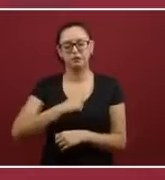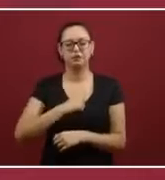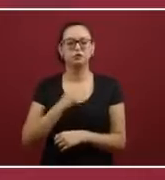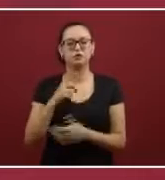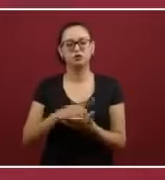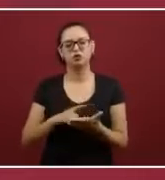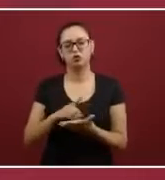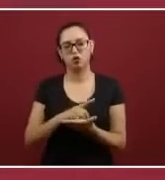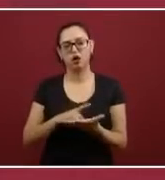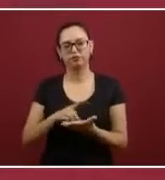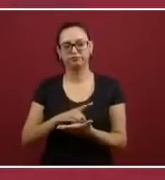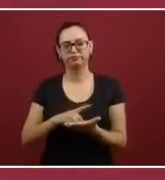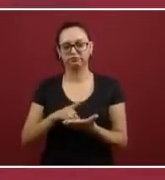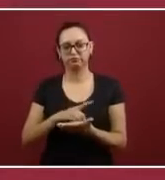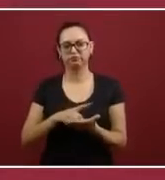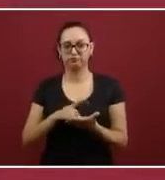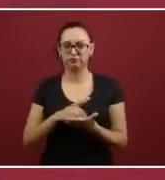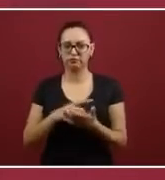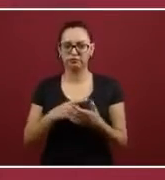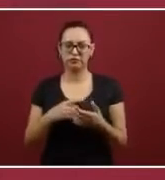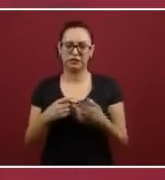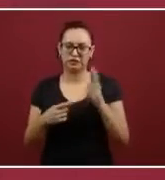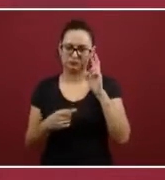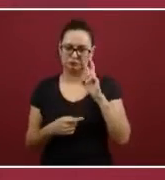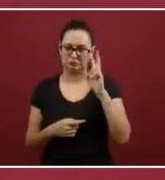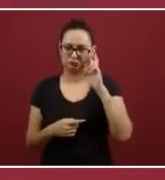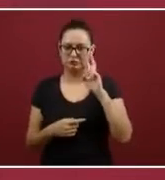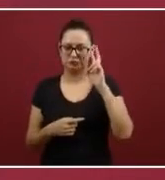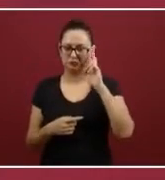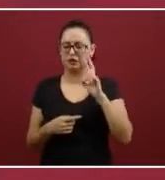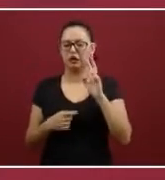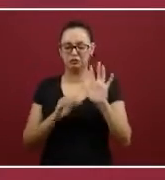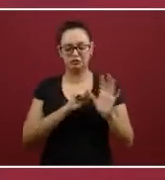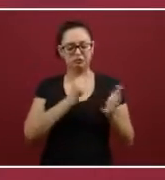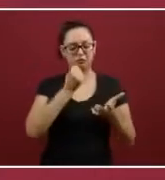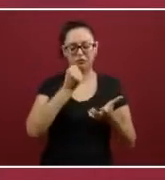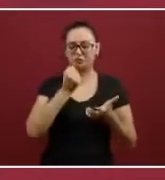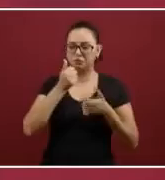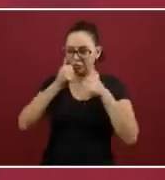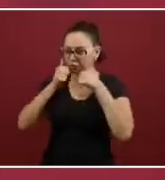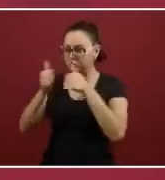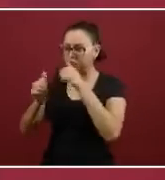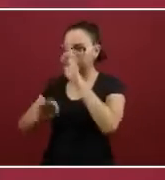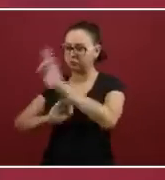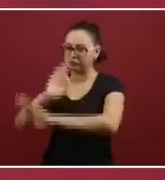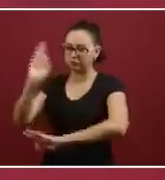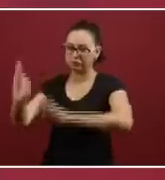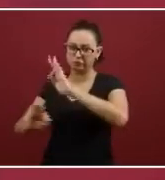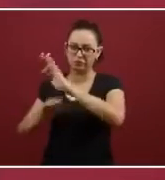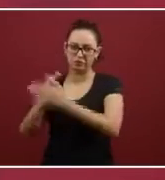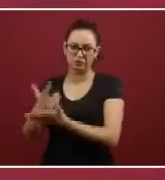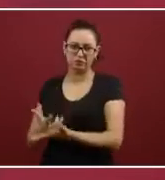para rehabilitarlos, para eso se va a destinar. Además,